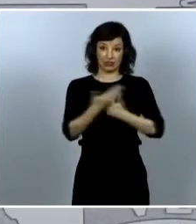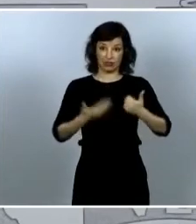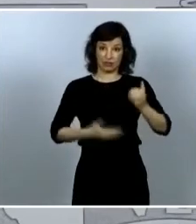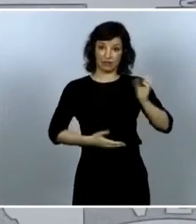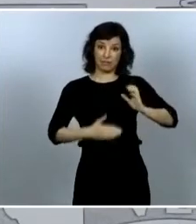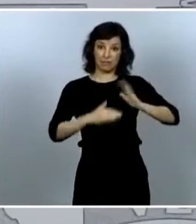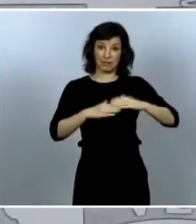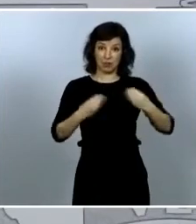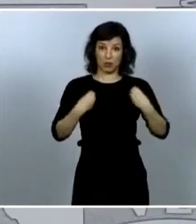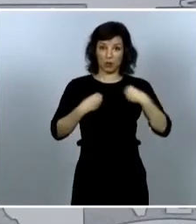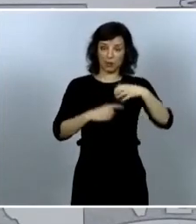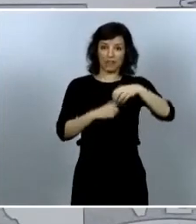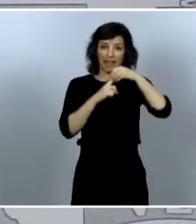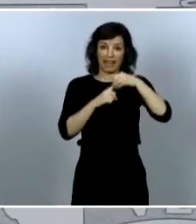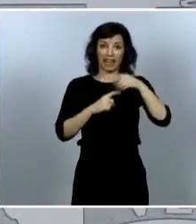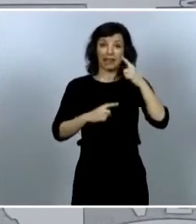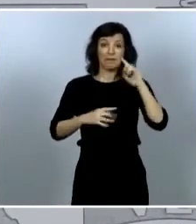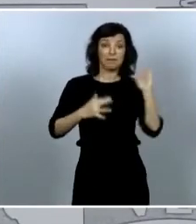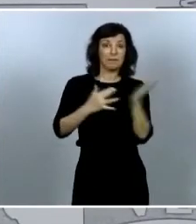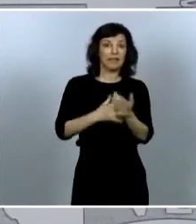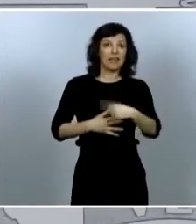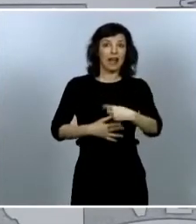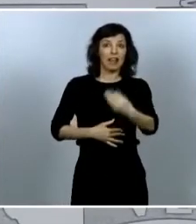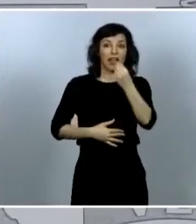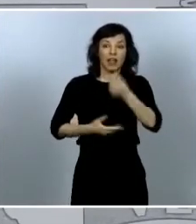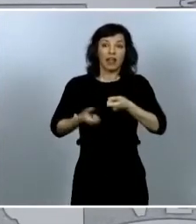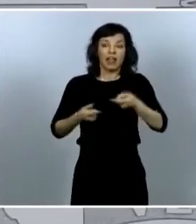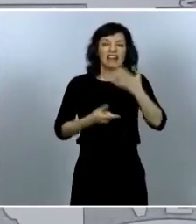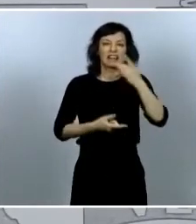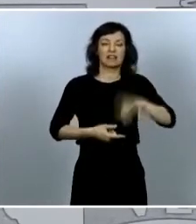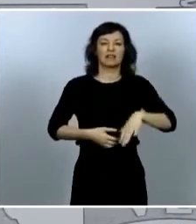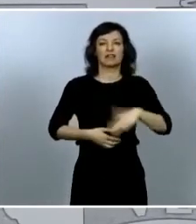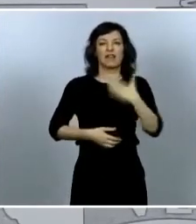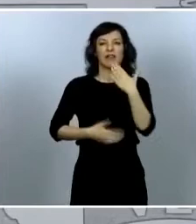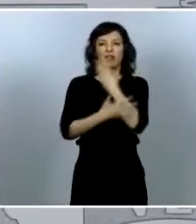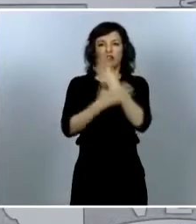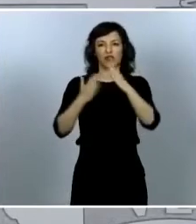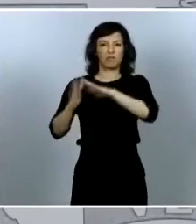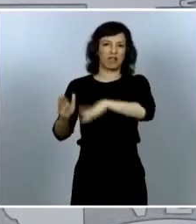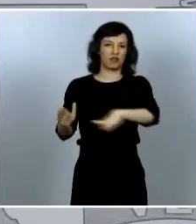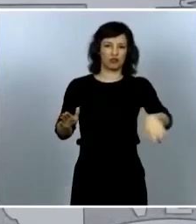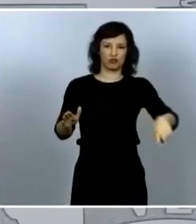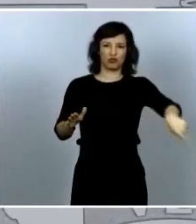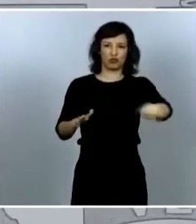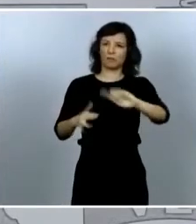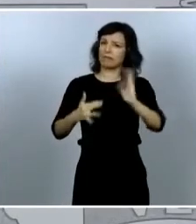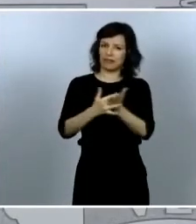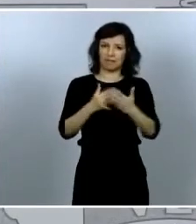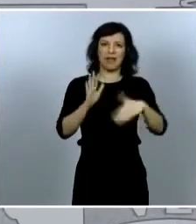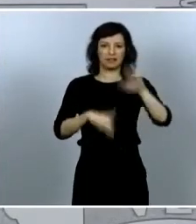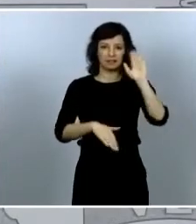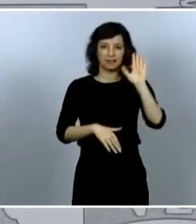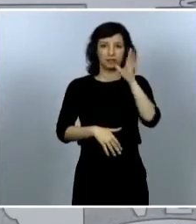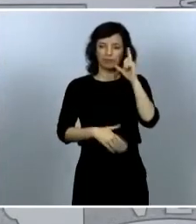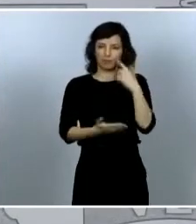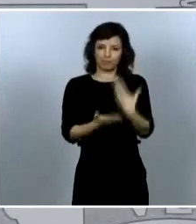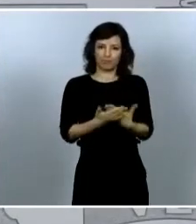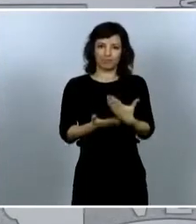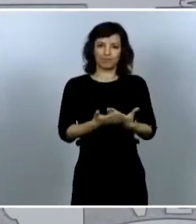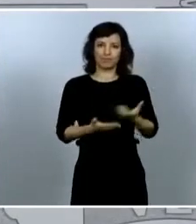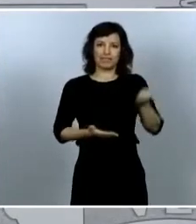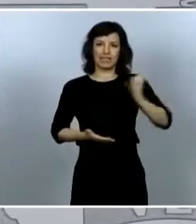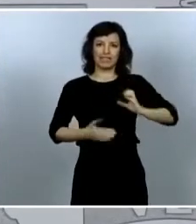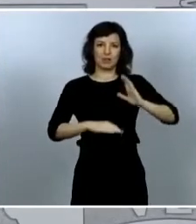menores. Esta es una de las razones por las cuales se justifica la aportación del ingreso mínimo vital, la